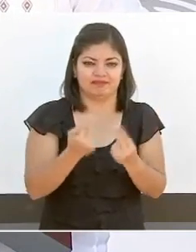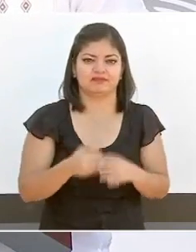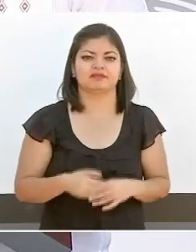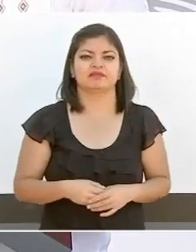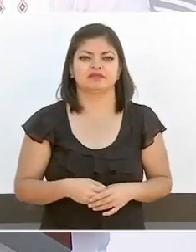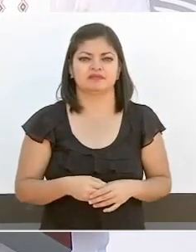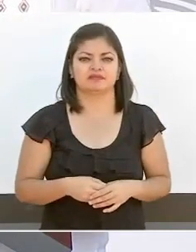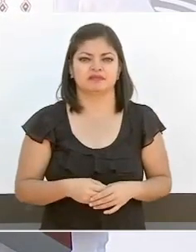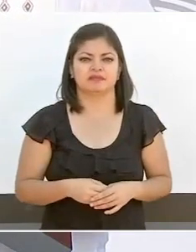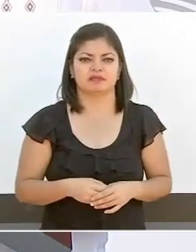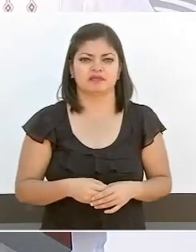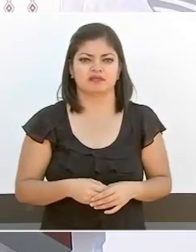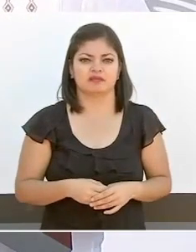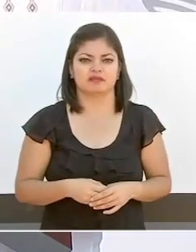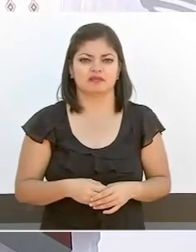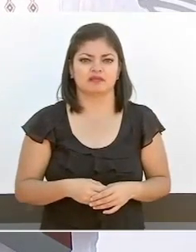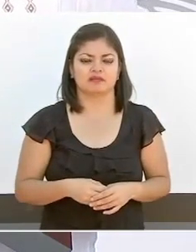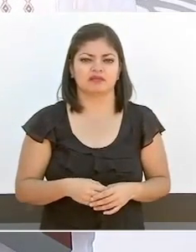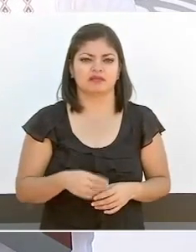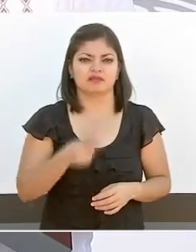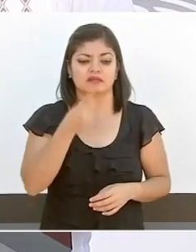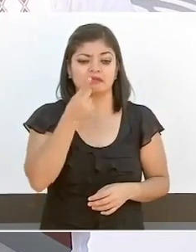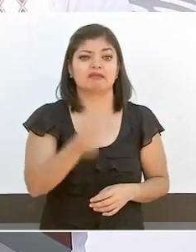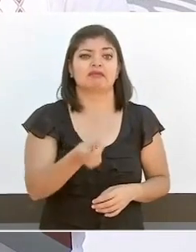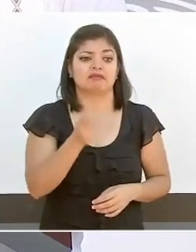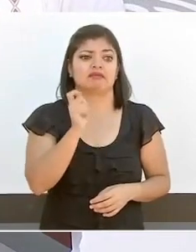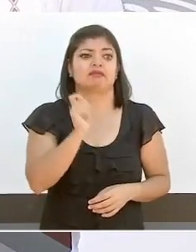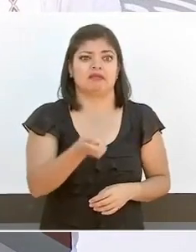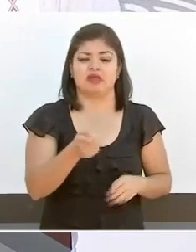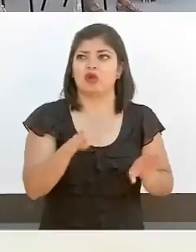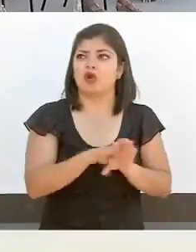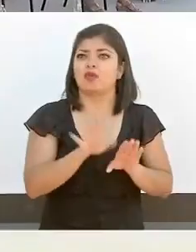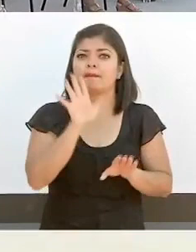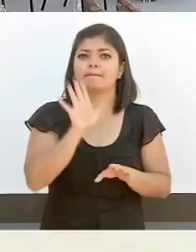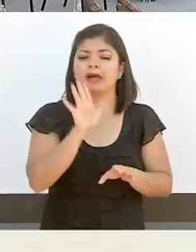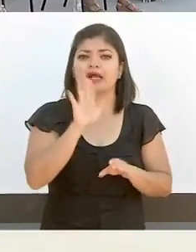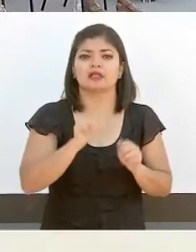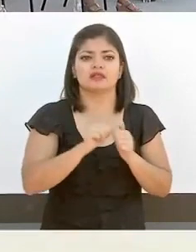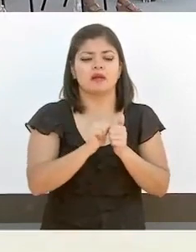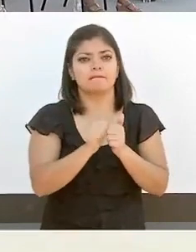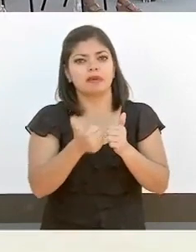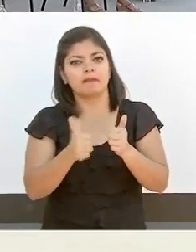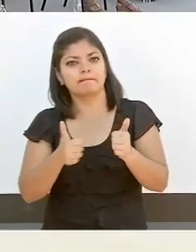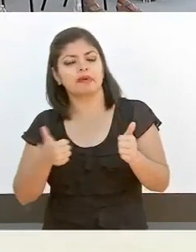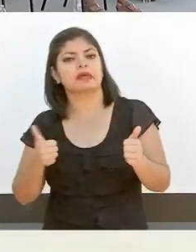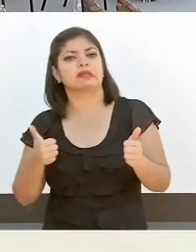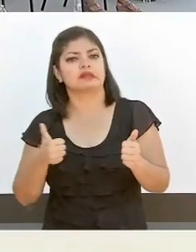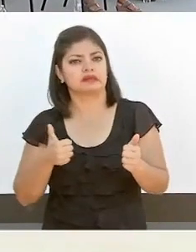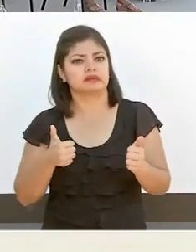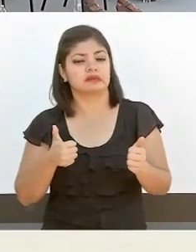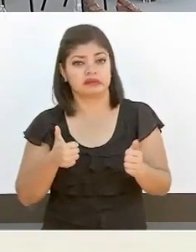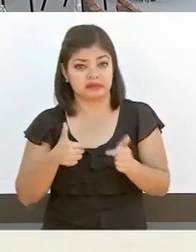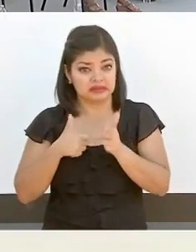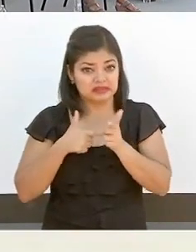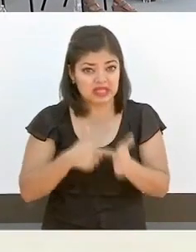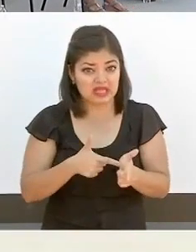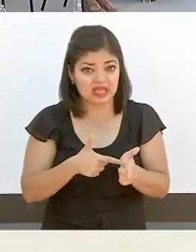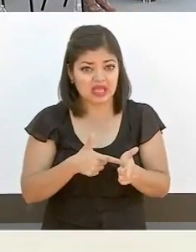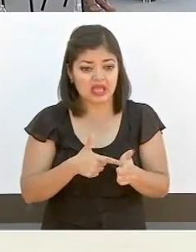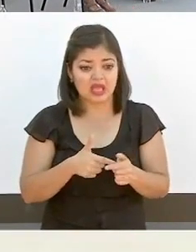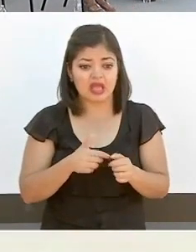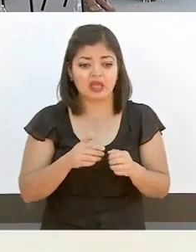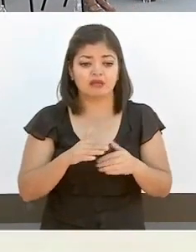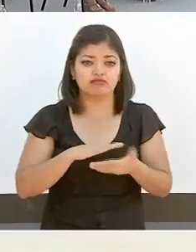atrasarnos mucho si seguimos sin regresar